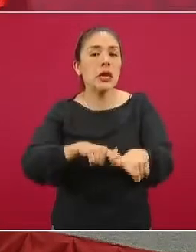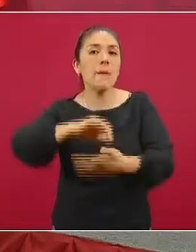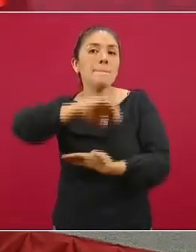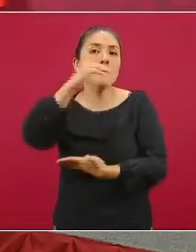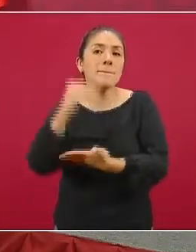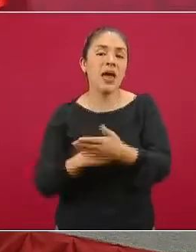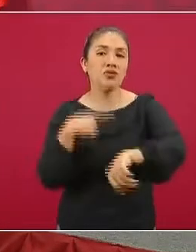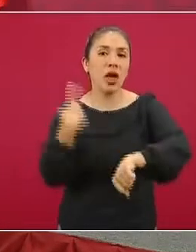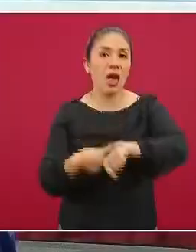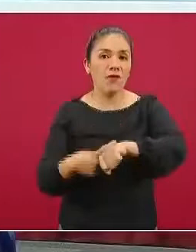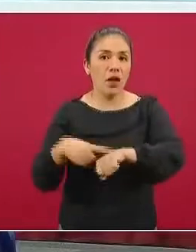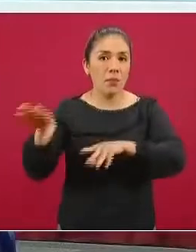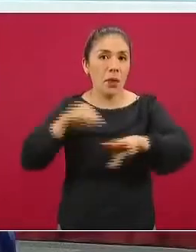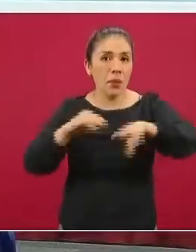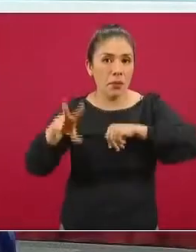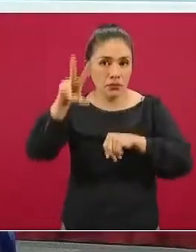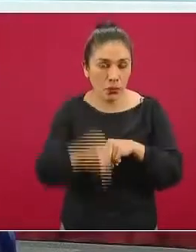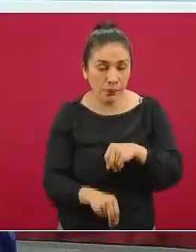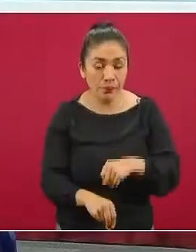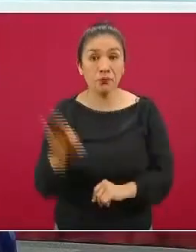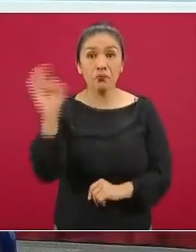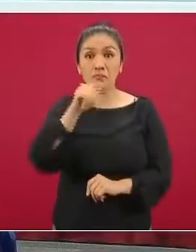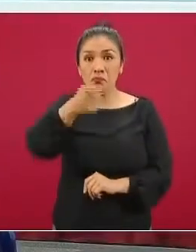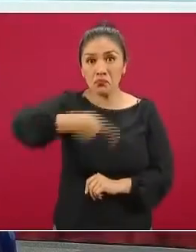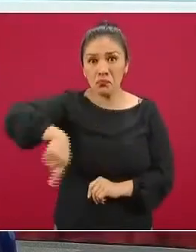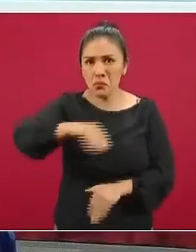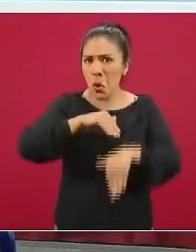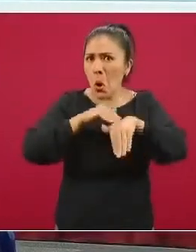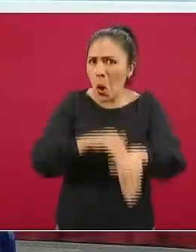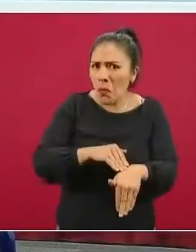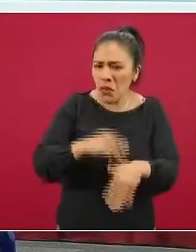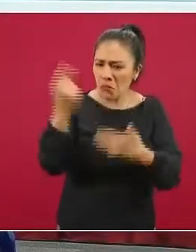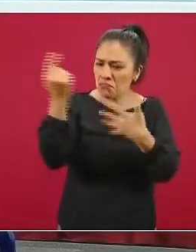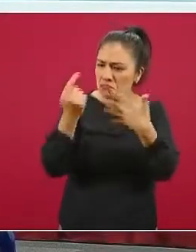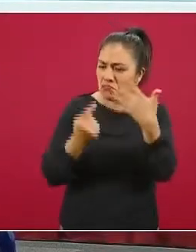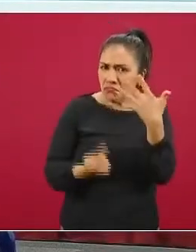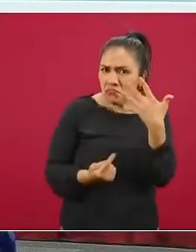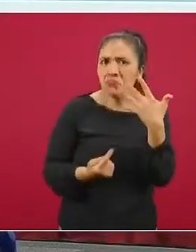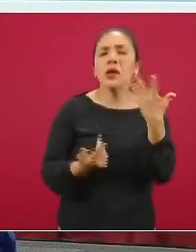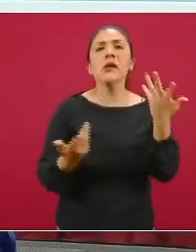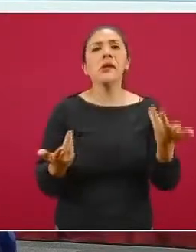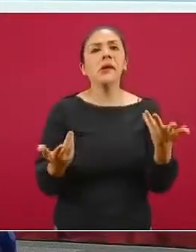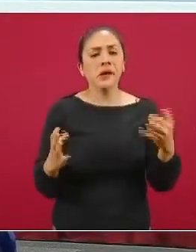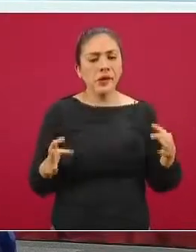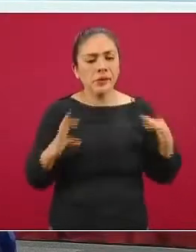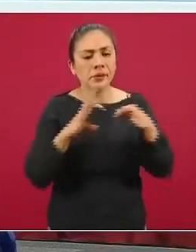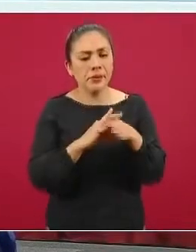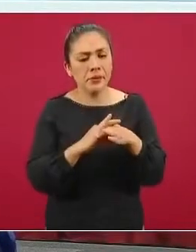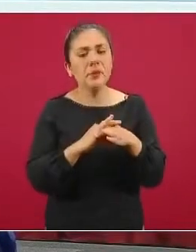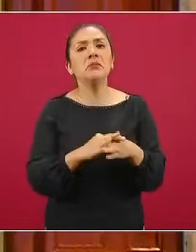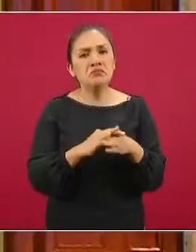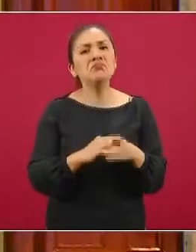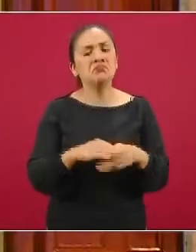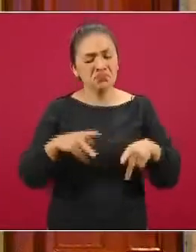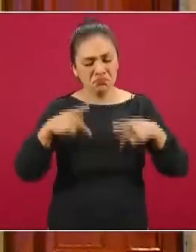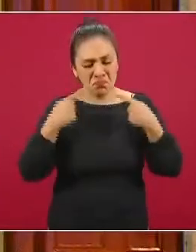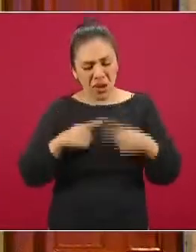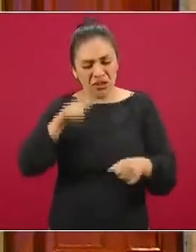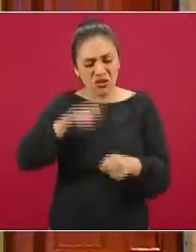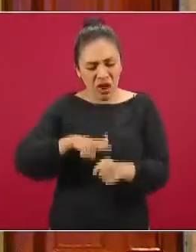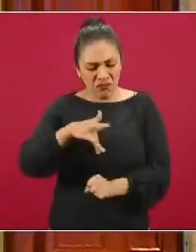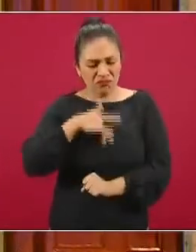En la medida que nosotros cumplamos con estas actividades y que además de manera personal